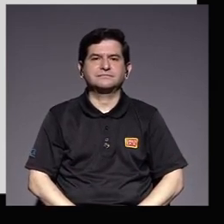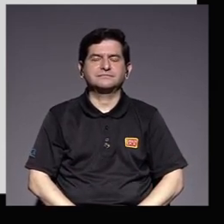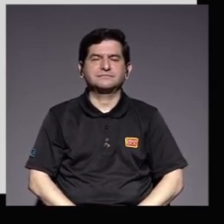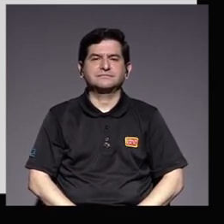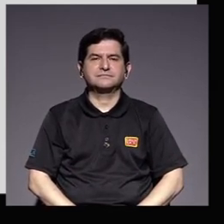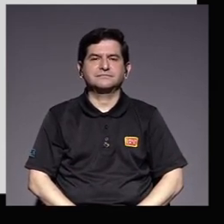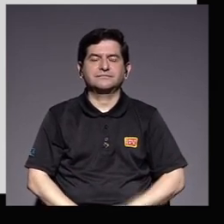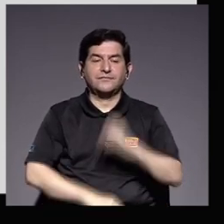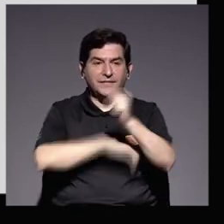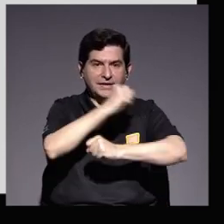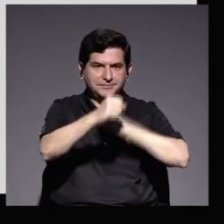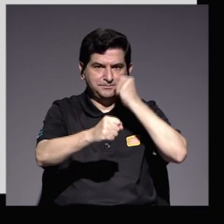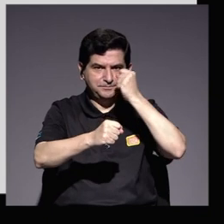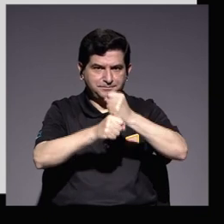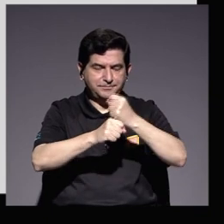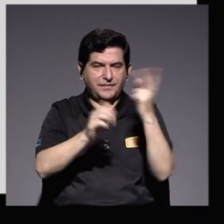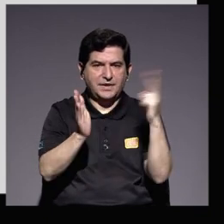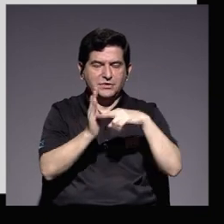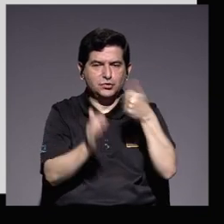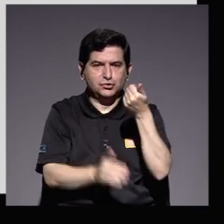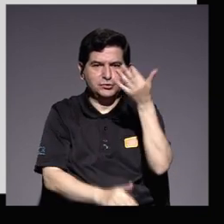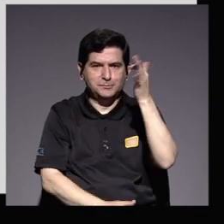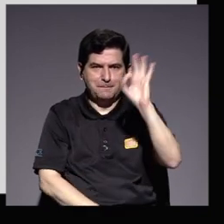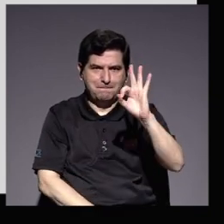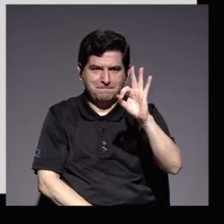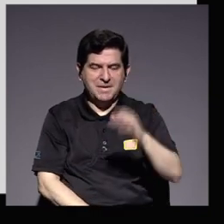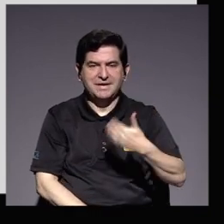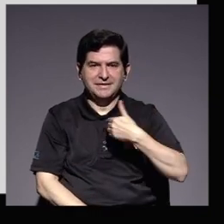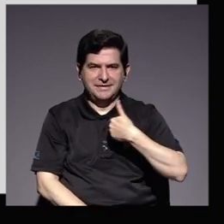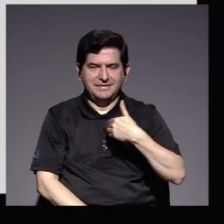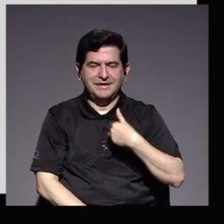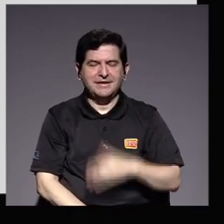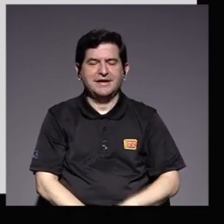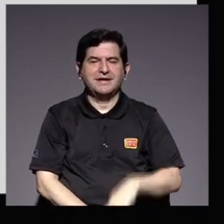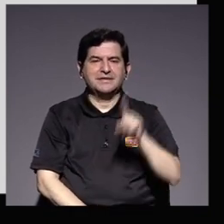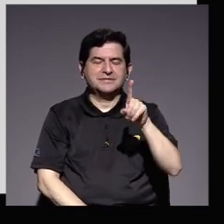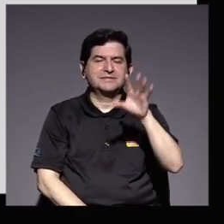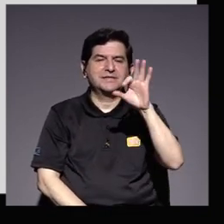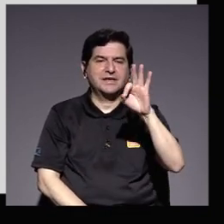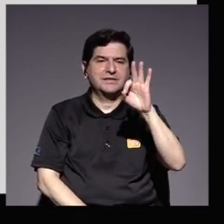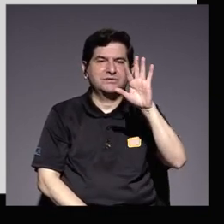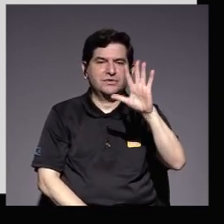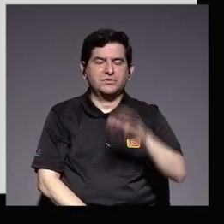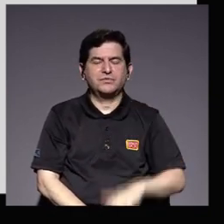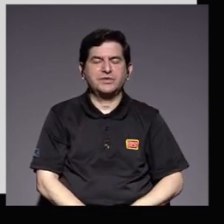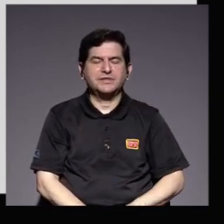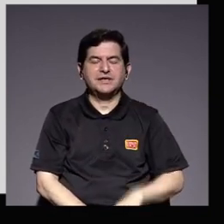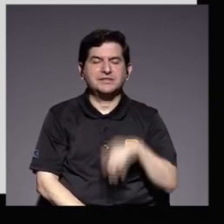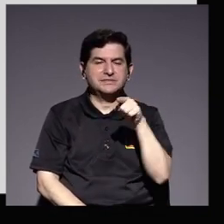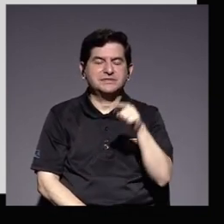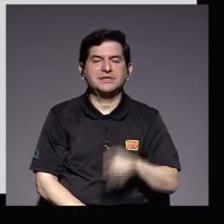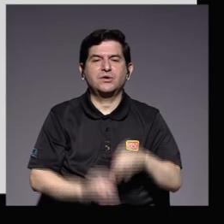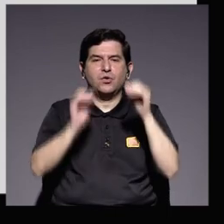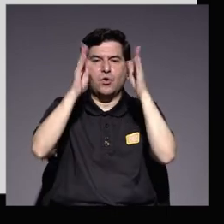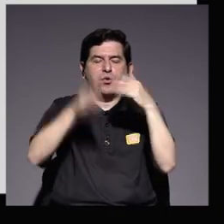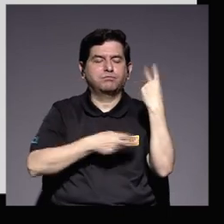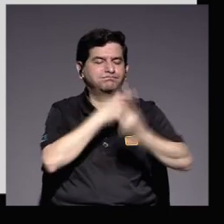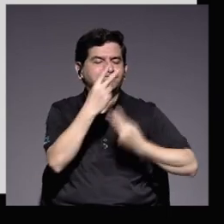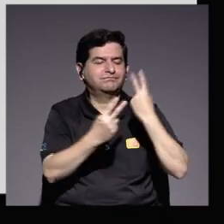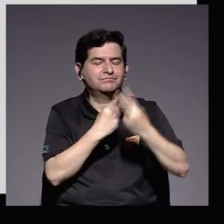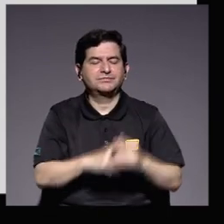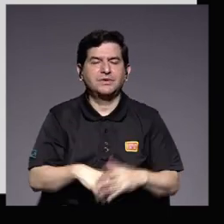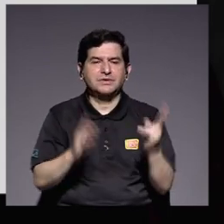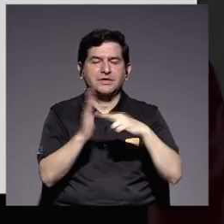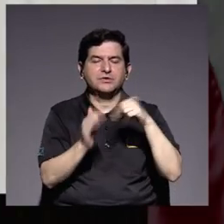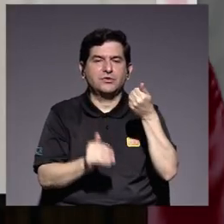en el año 2019 se recibieron 195 académicos visitantes además del